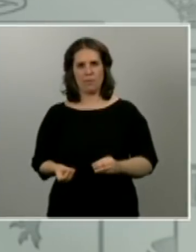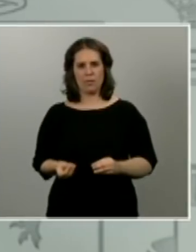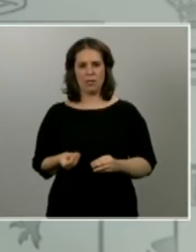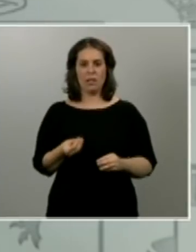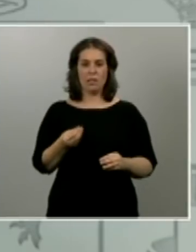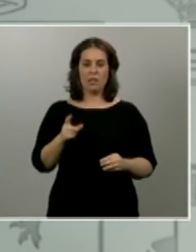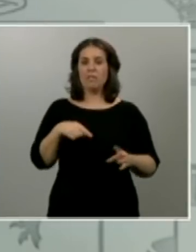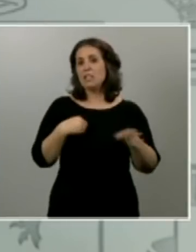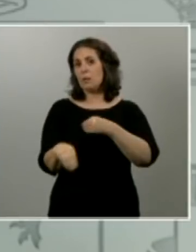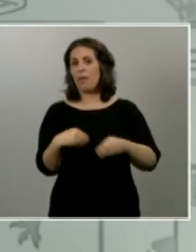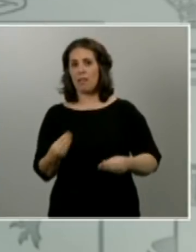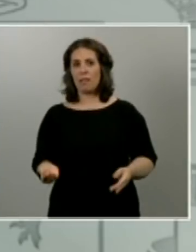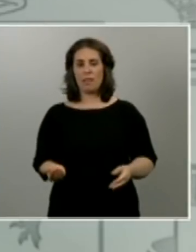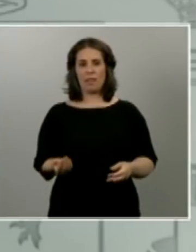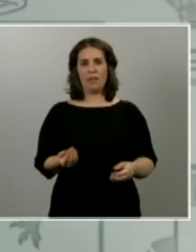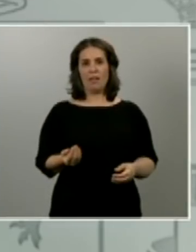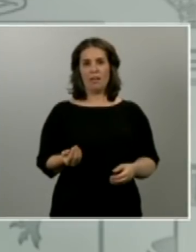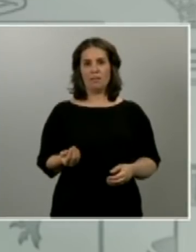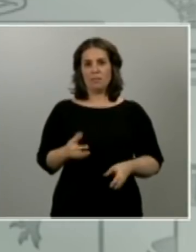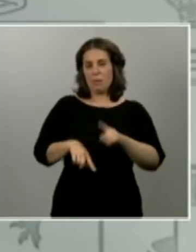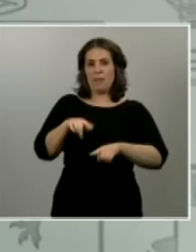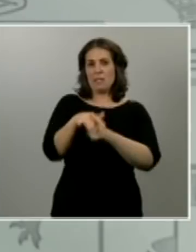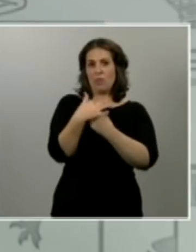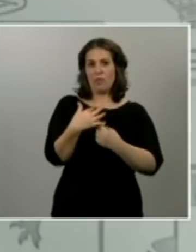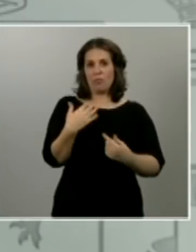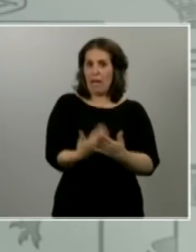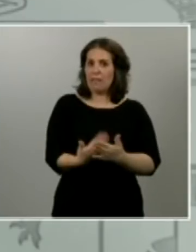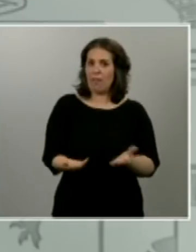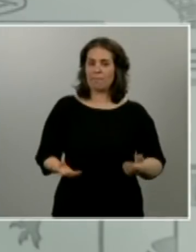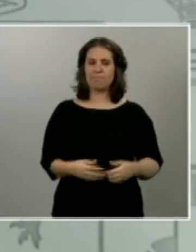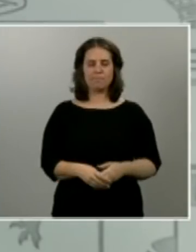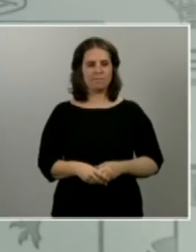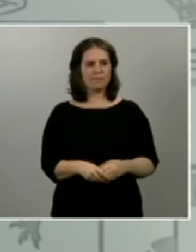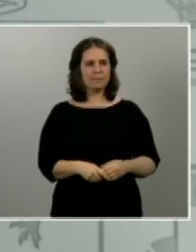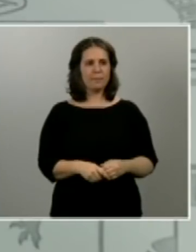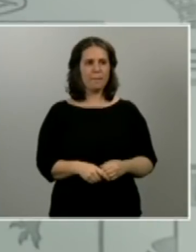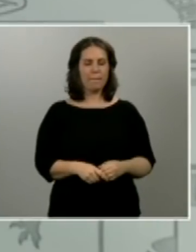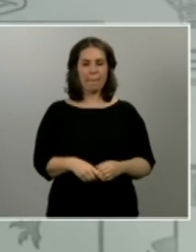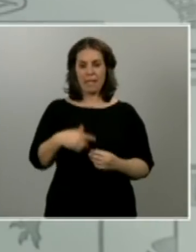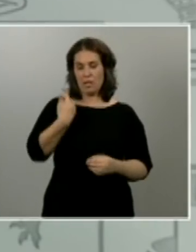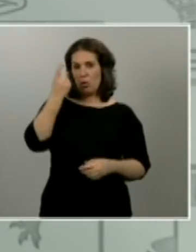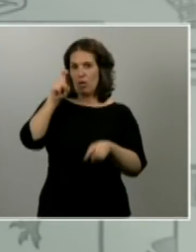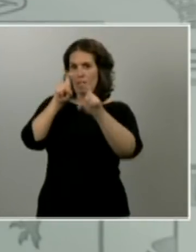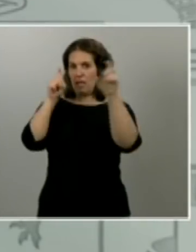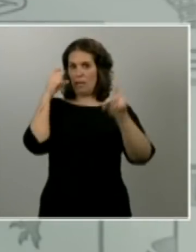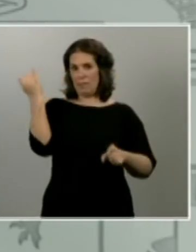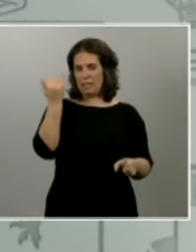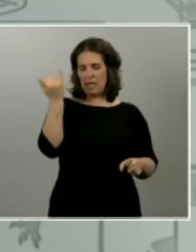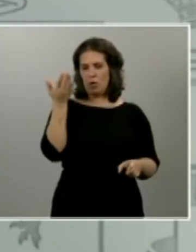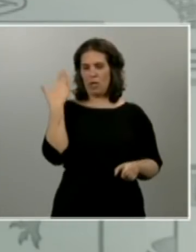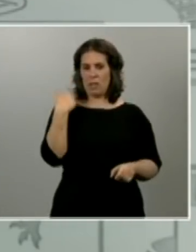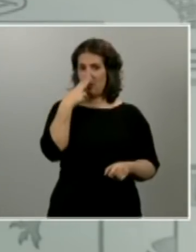a esta realidad me decía un empresario que ayer visité me decía